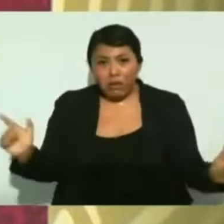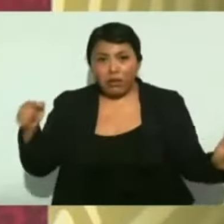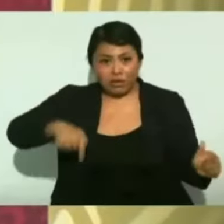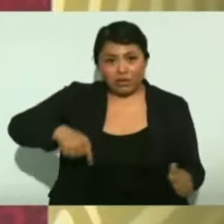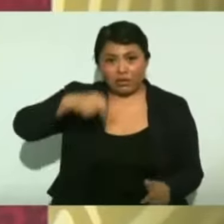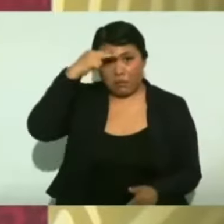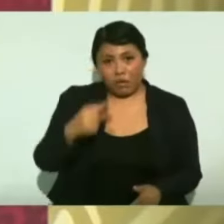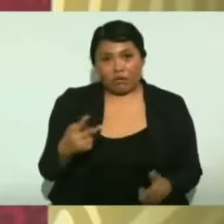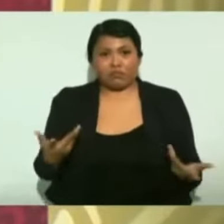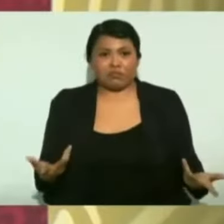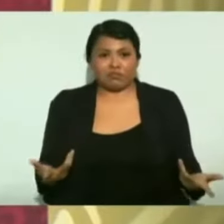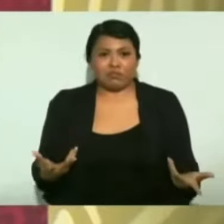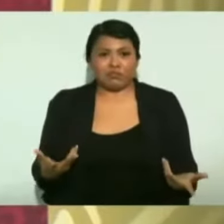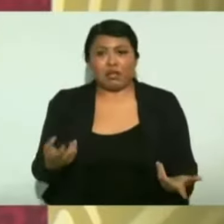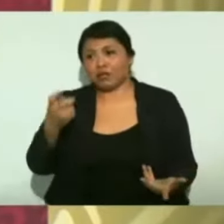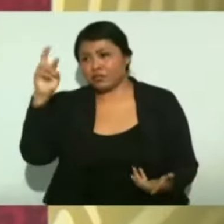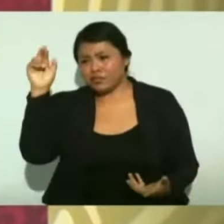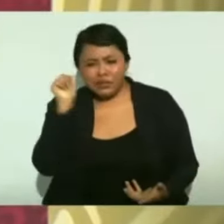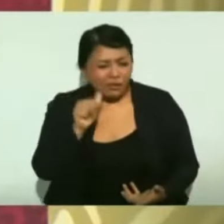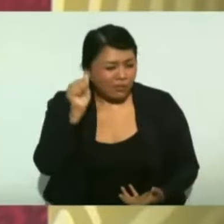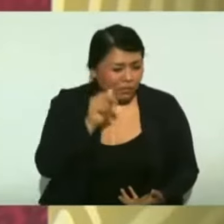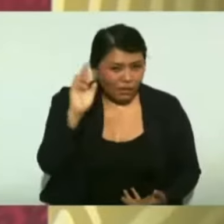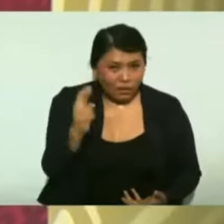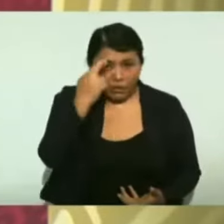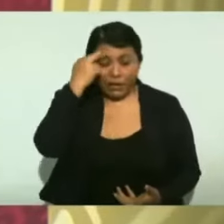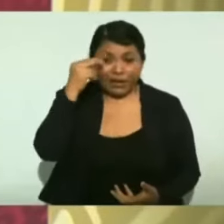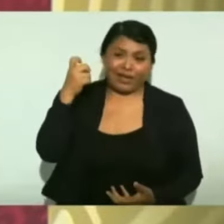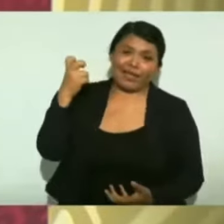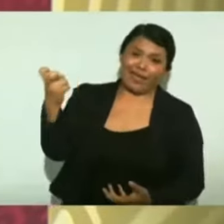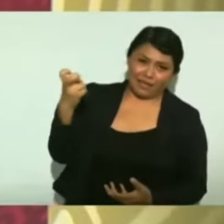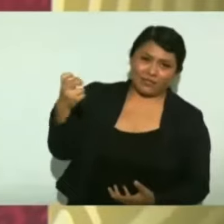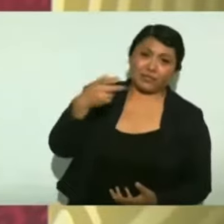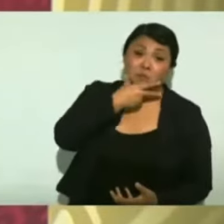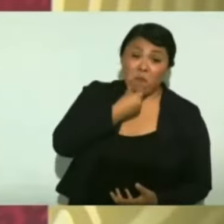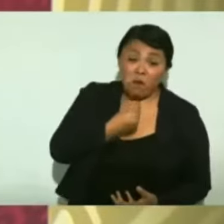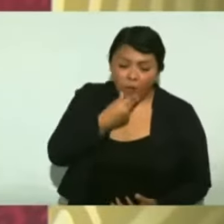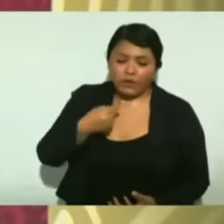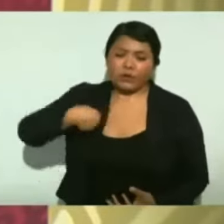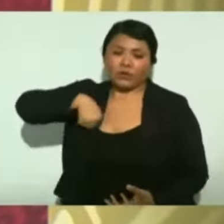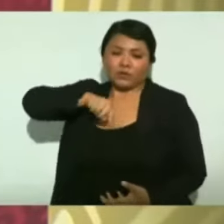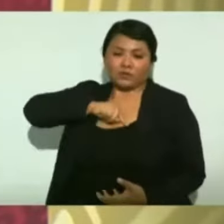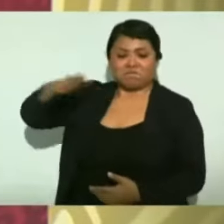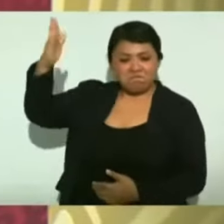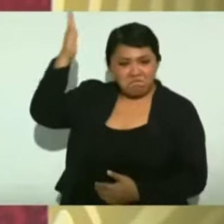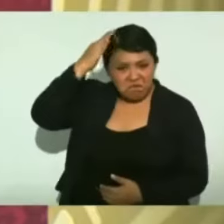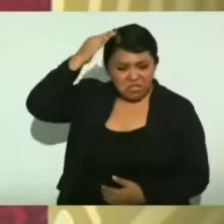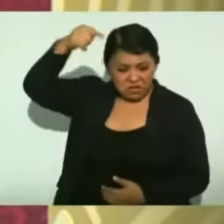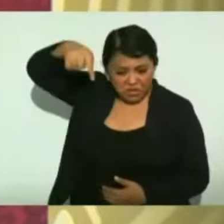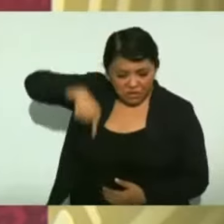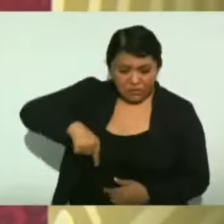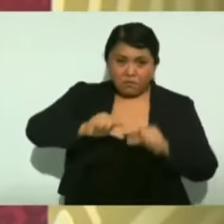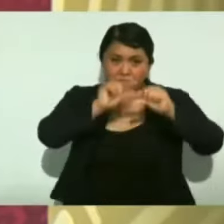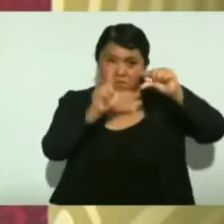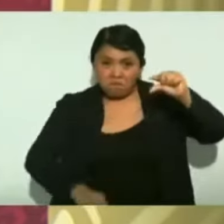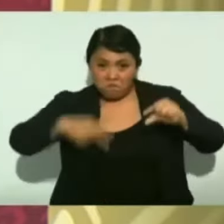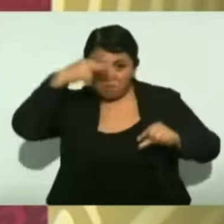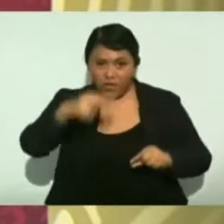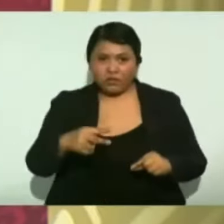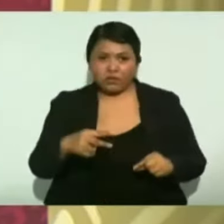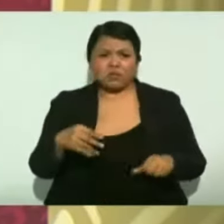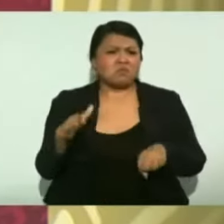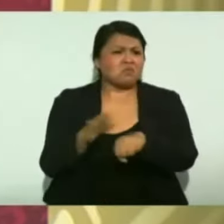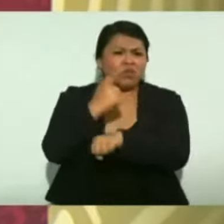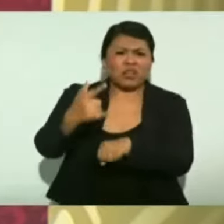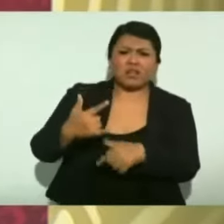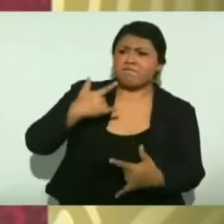nuestro pueblo, por eso ese es el padre de nuestra patria, que lucha por una causa justa. Juárez lo